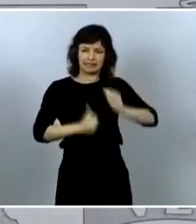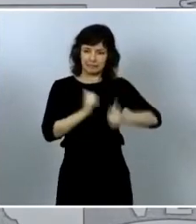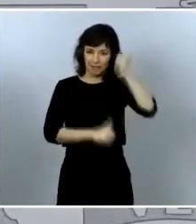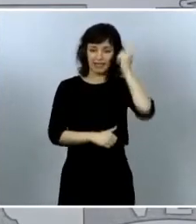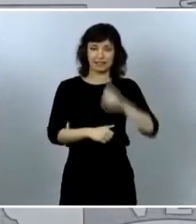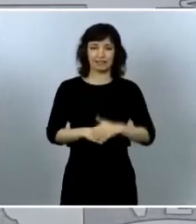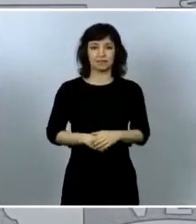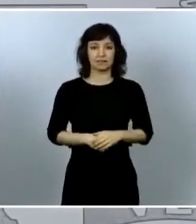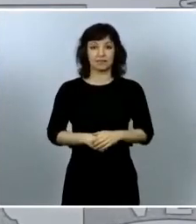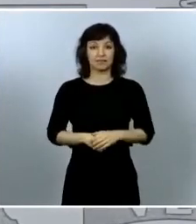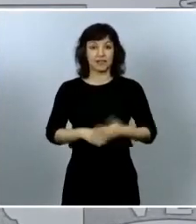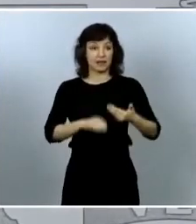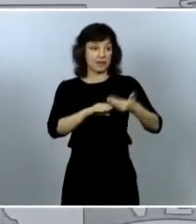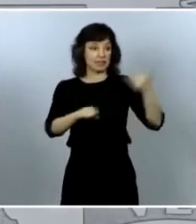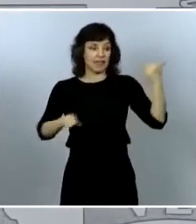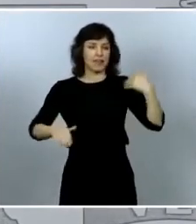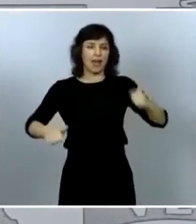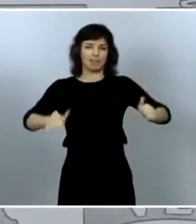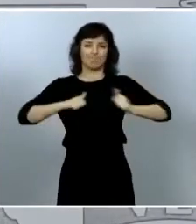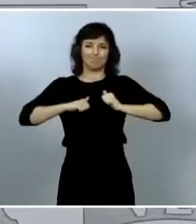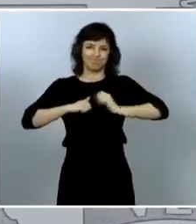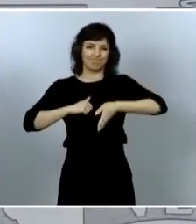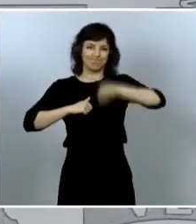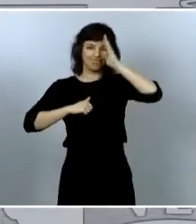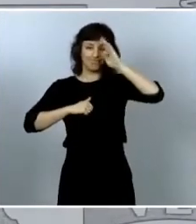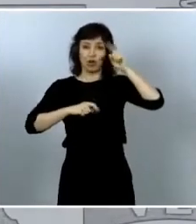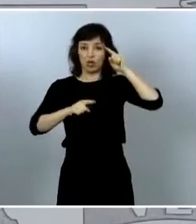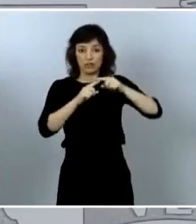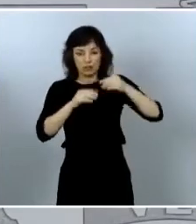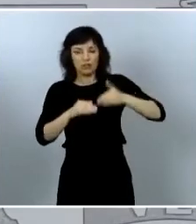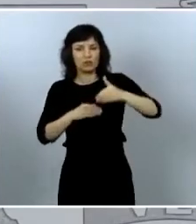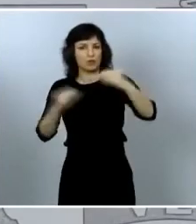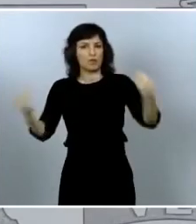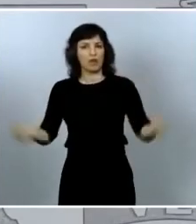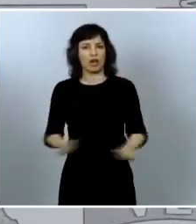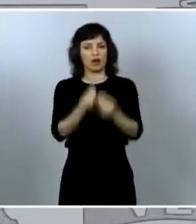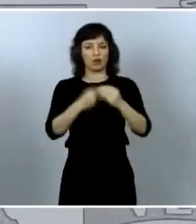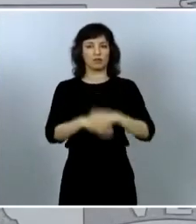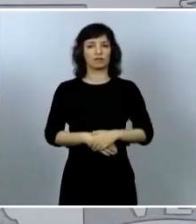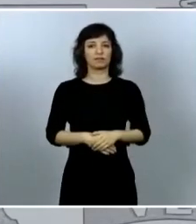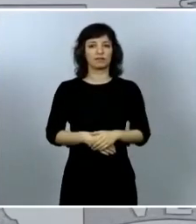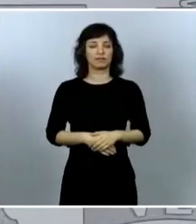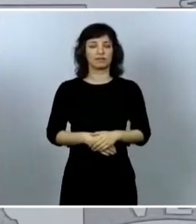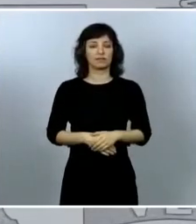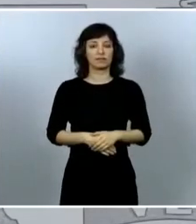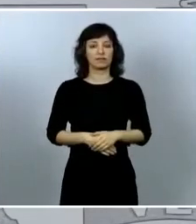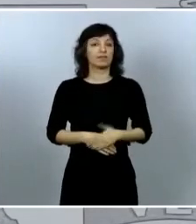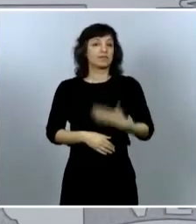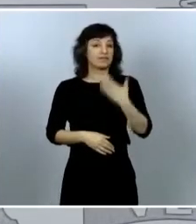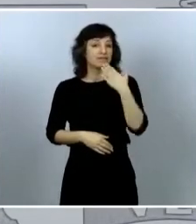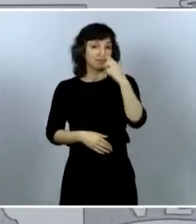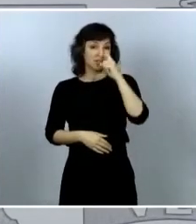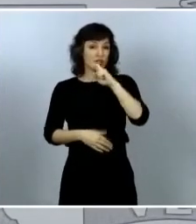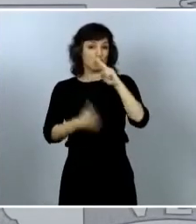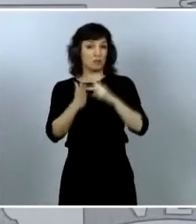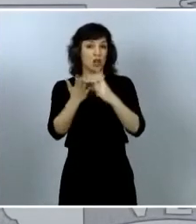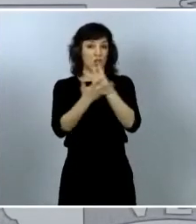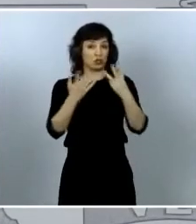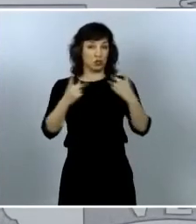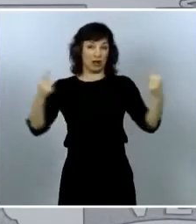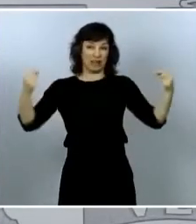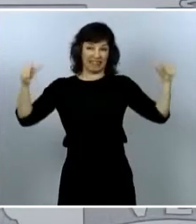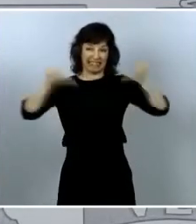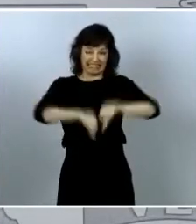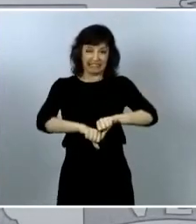para hacer mejor nuestro porvenir y los europeos aprendimos por ejemplo de la crisis de 2008 que la insolidaridad solo trae